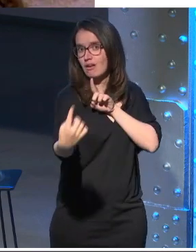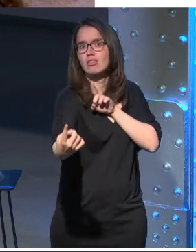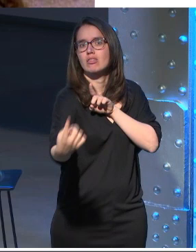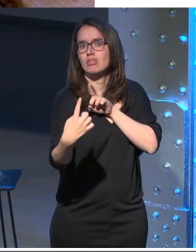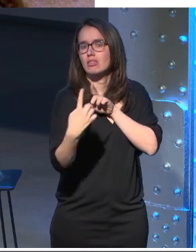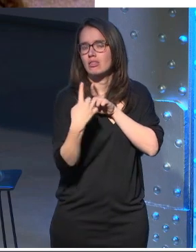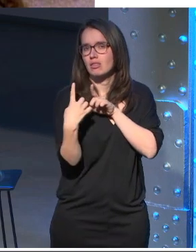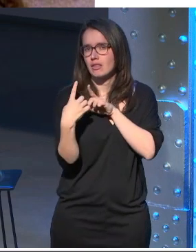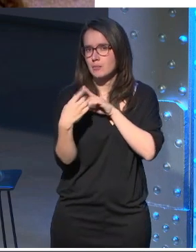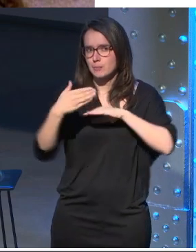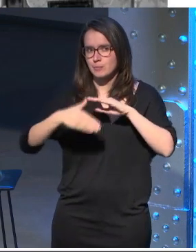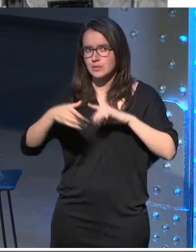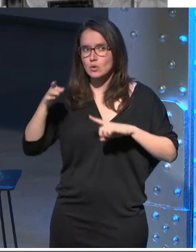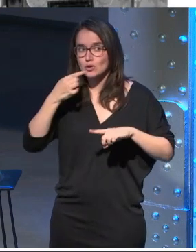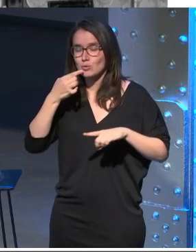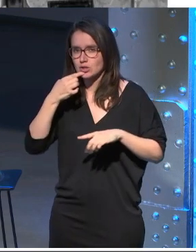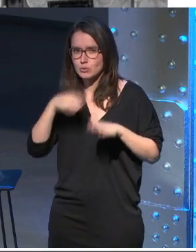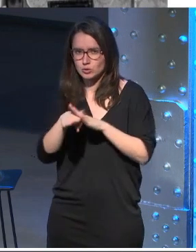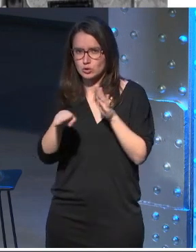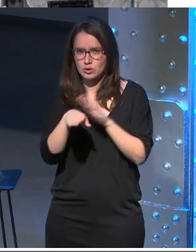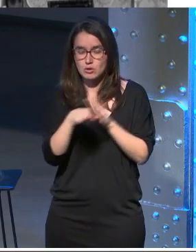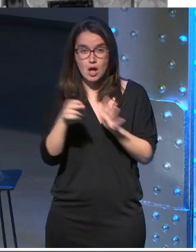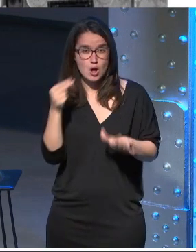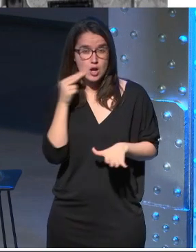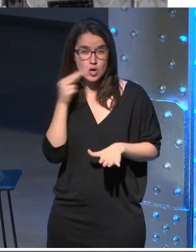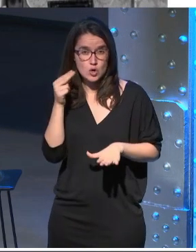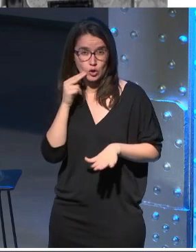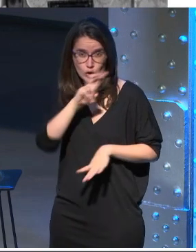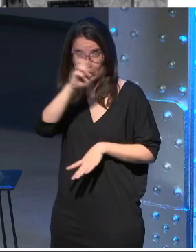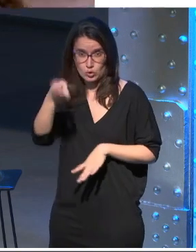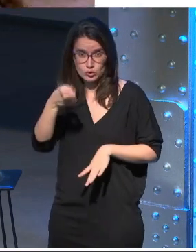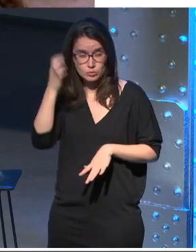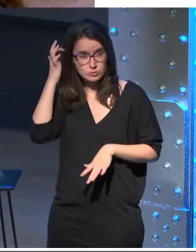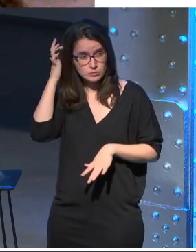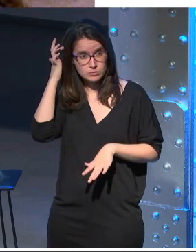mantengamos a raya el FOMO bien, dicho esto sigamos el horror vacu y otro elemento bueno